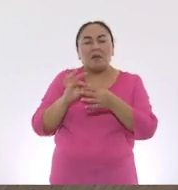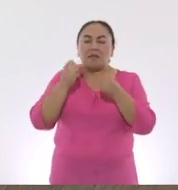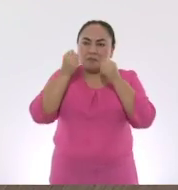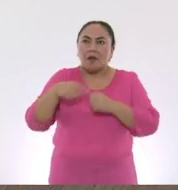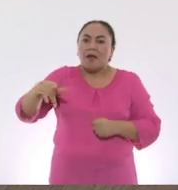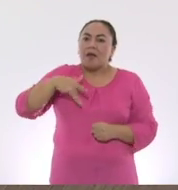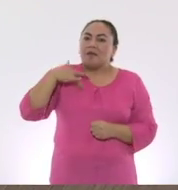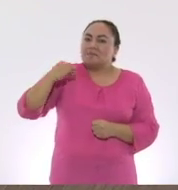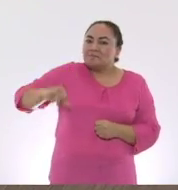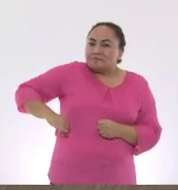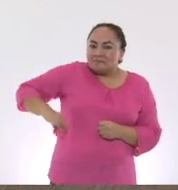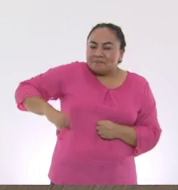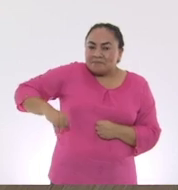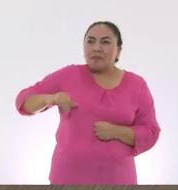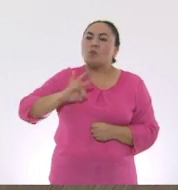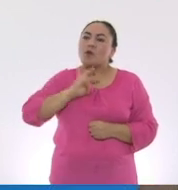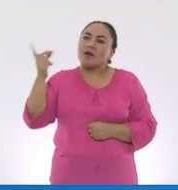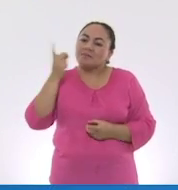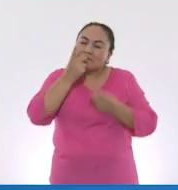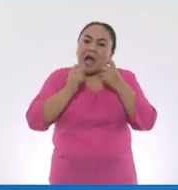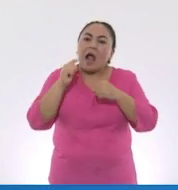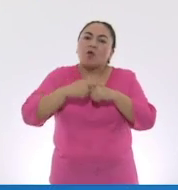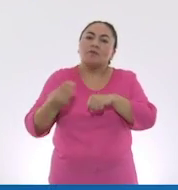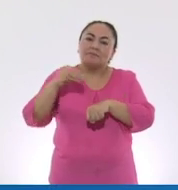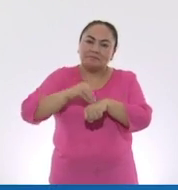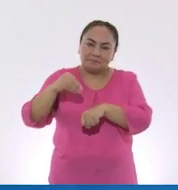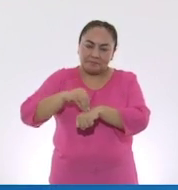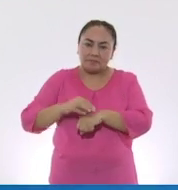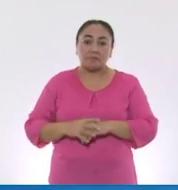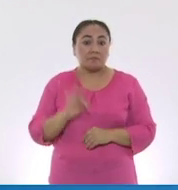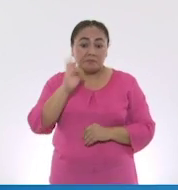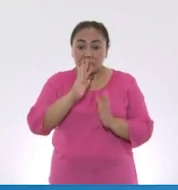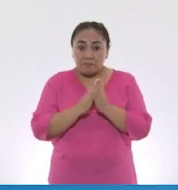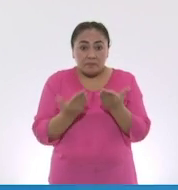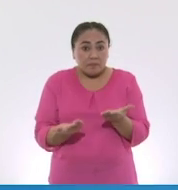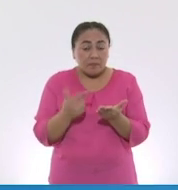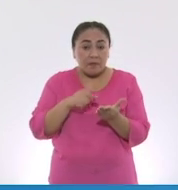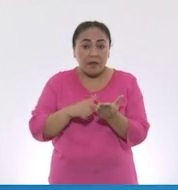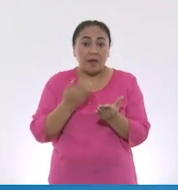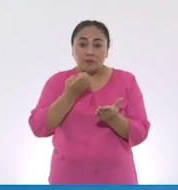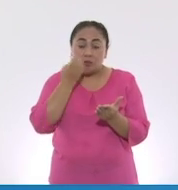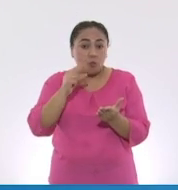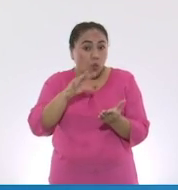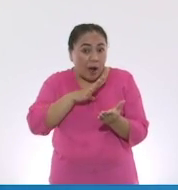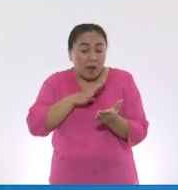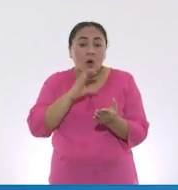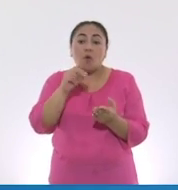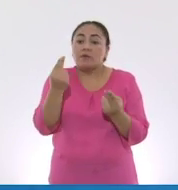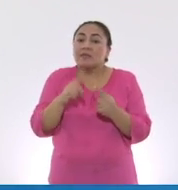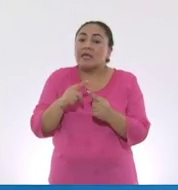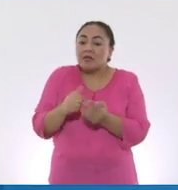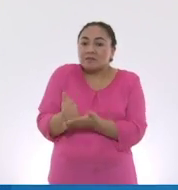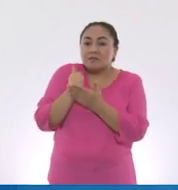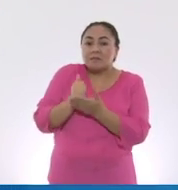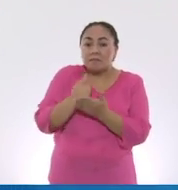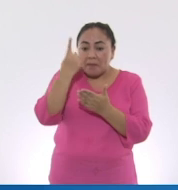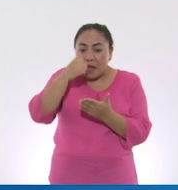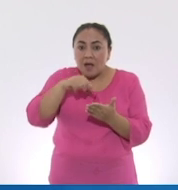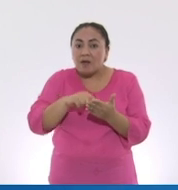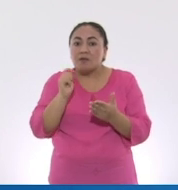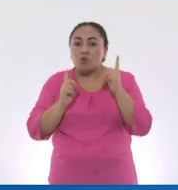parecerá interesante y podrán decirte algo más. Si no tienes el libro de texto o necesitas ayuda para resolver tus dudas,